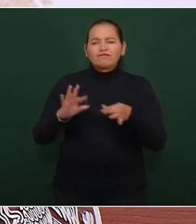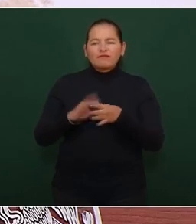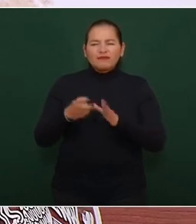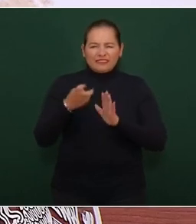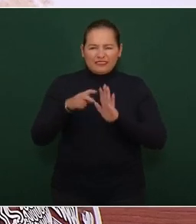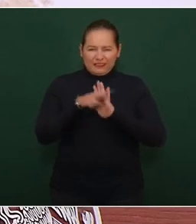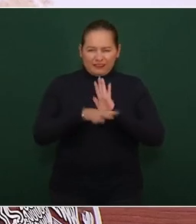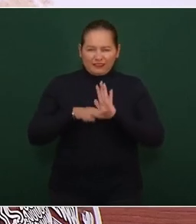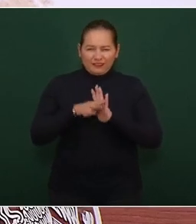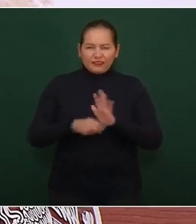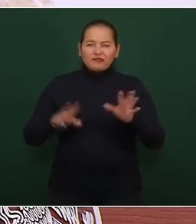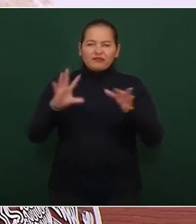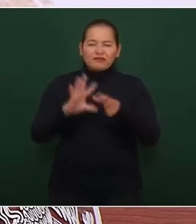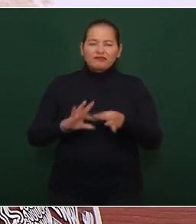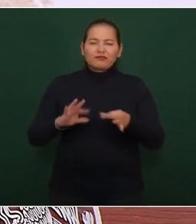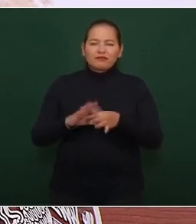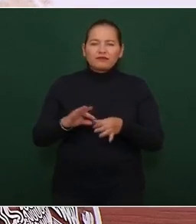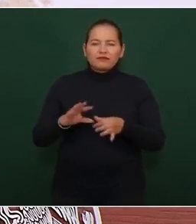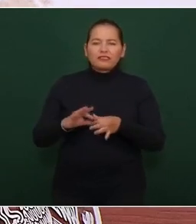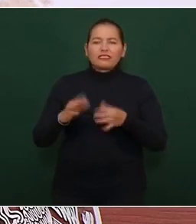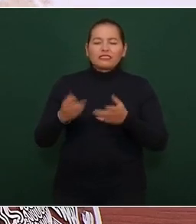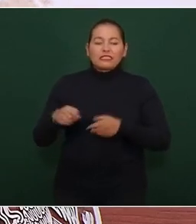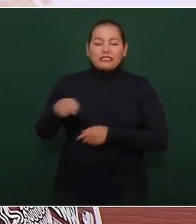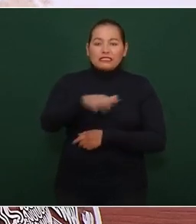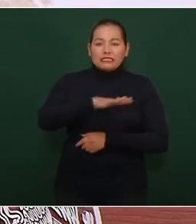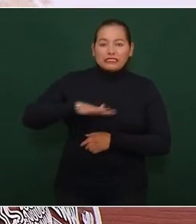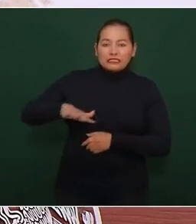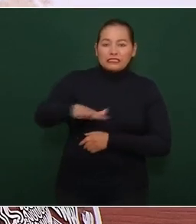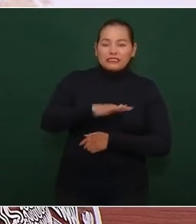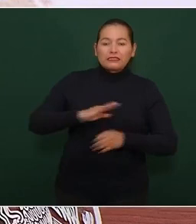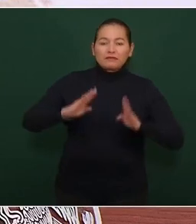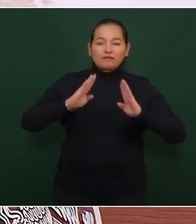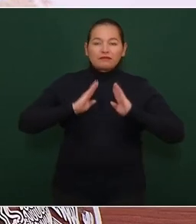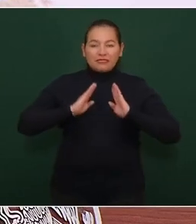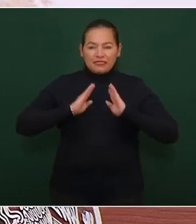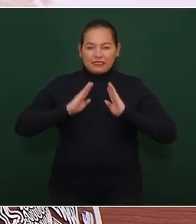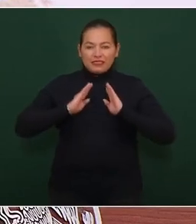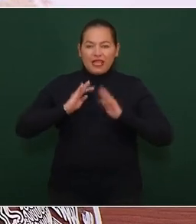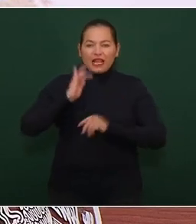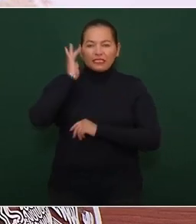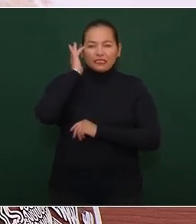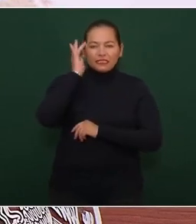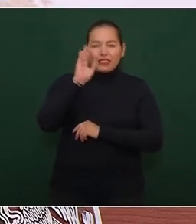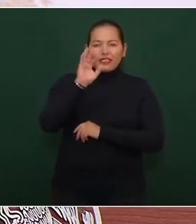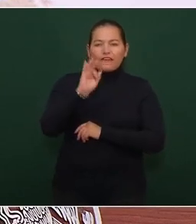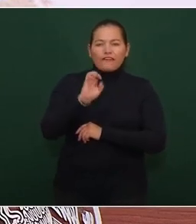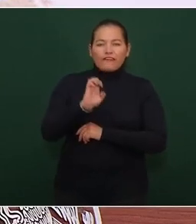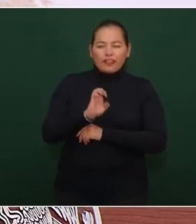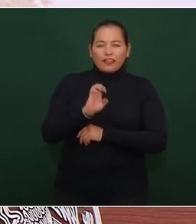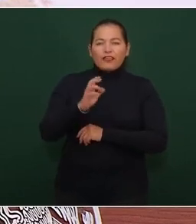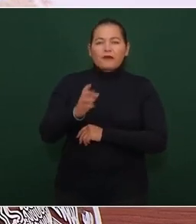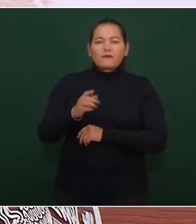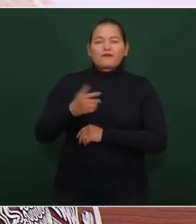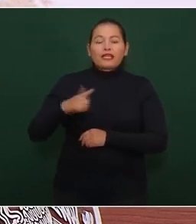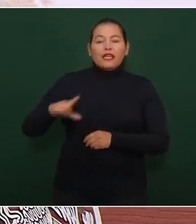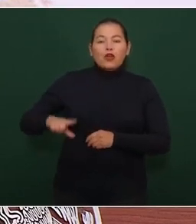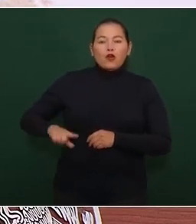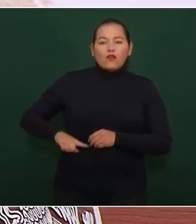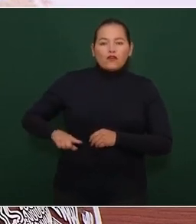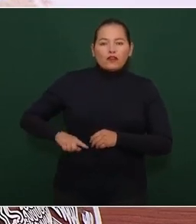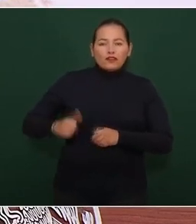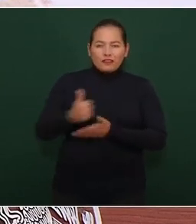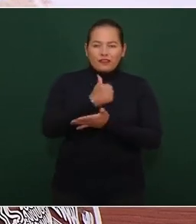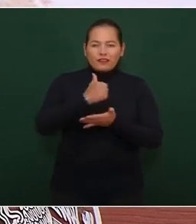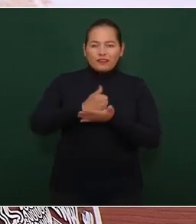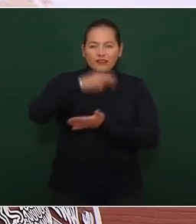desarrollando en el campo militar de Santa Fe, que fue cedido al gobierno de la Ciudad de México y que se están